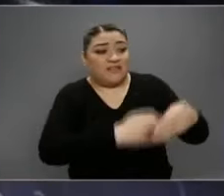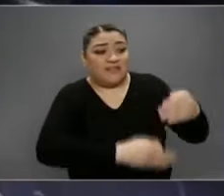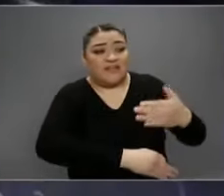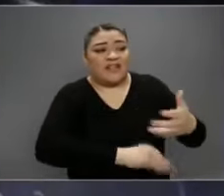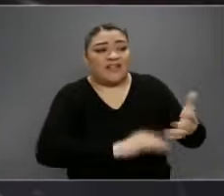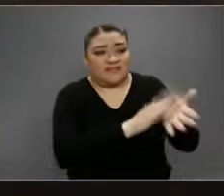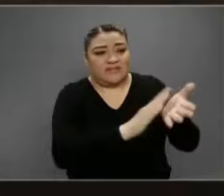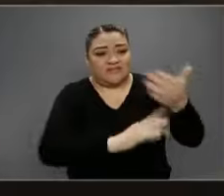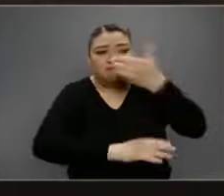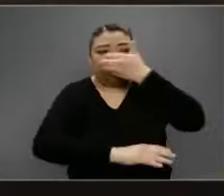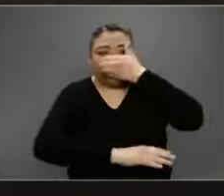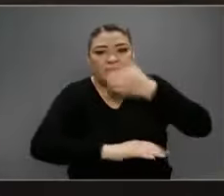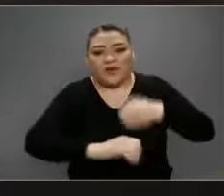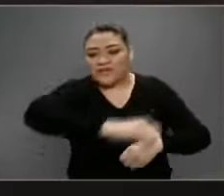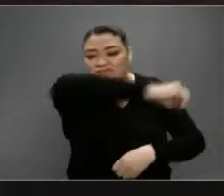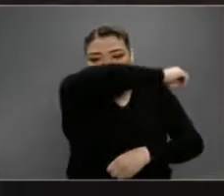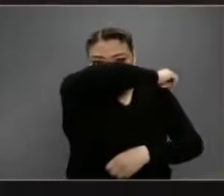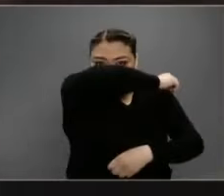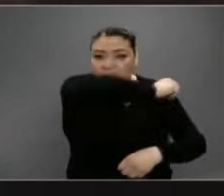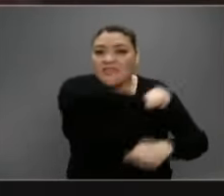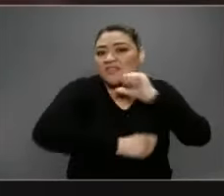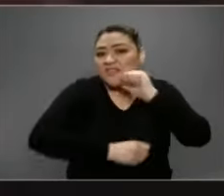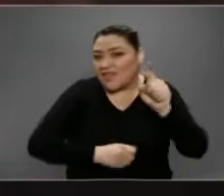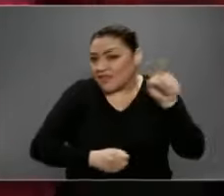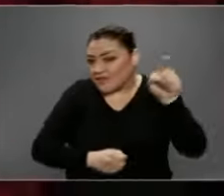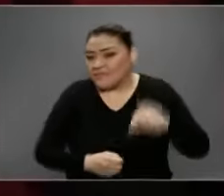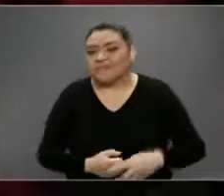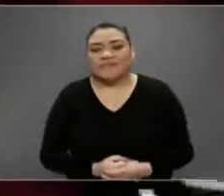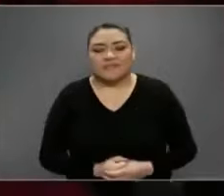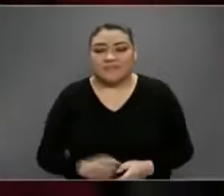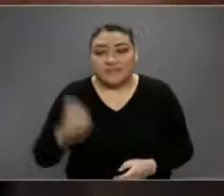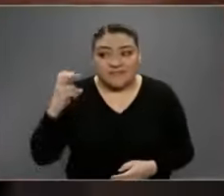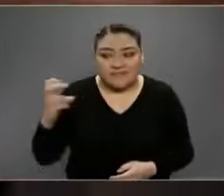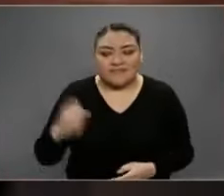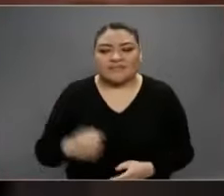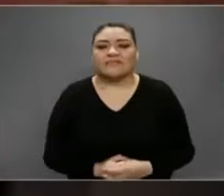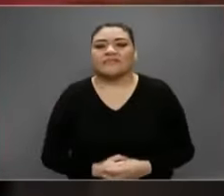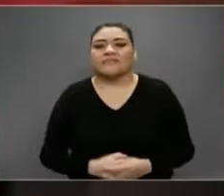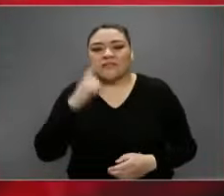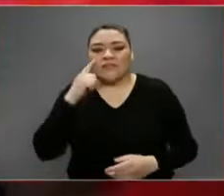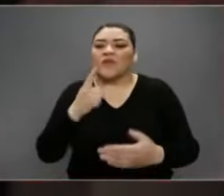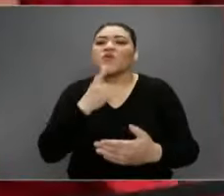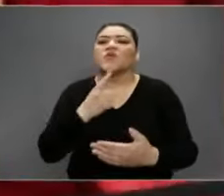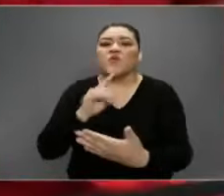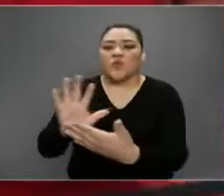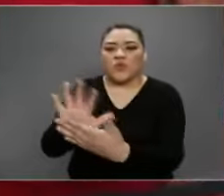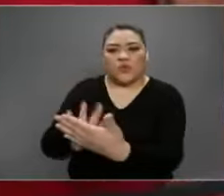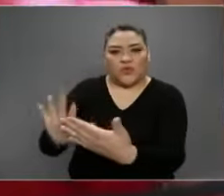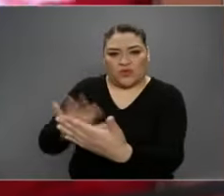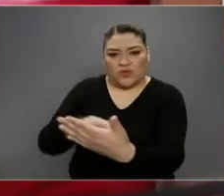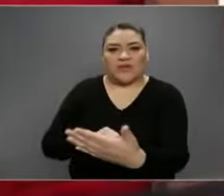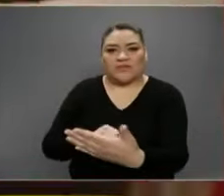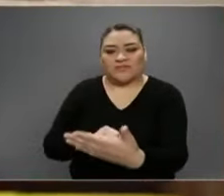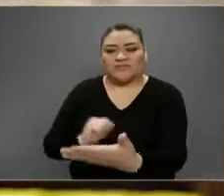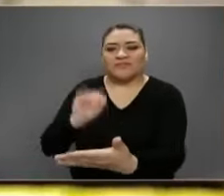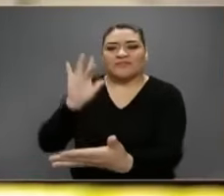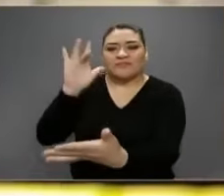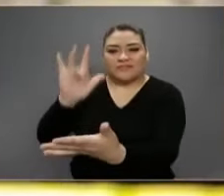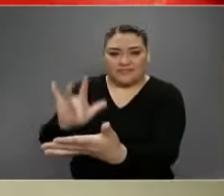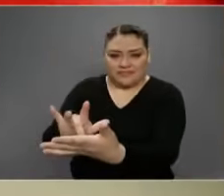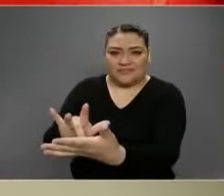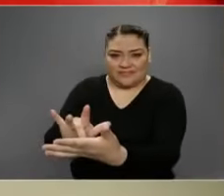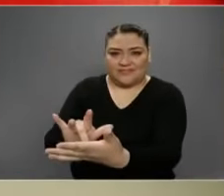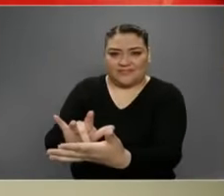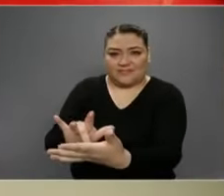o no usó el ángulo interno de su brazo. Exactamente. Entonces, ahí queda marcado en rojo la